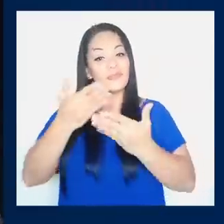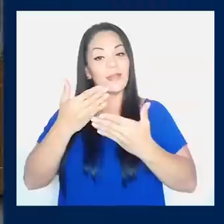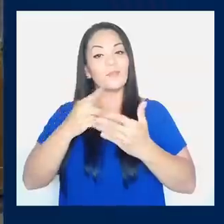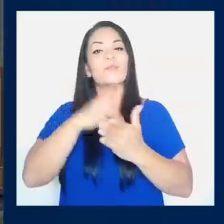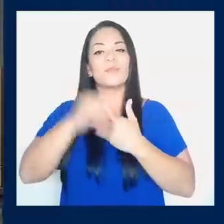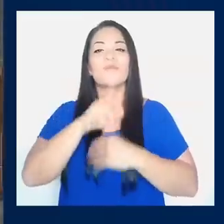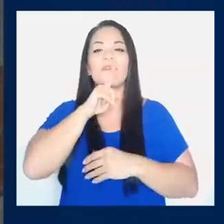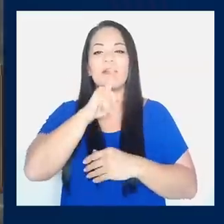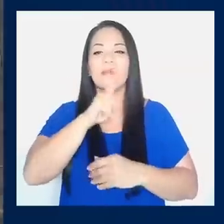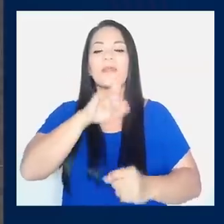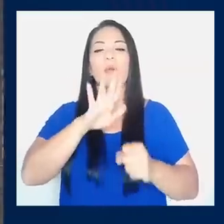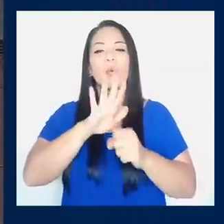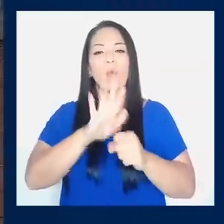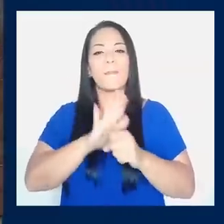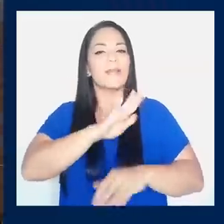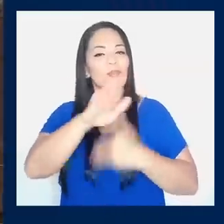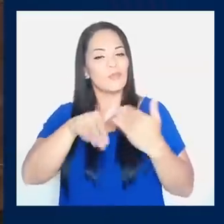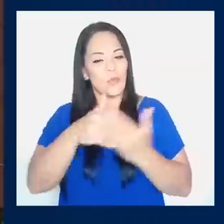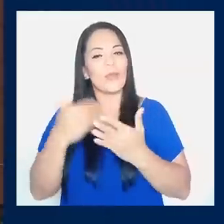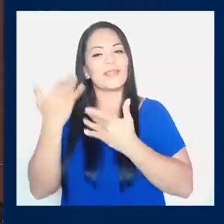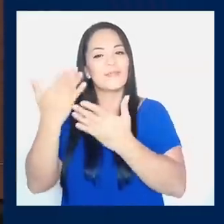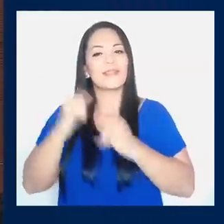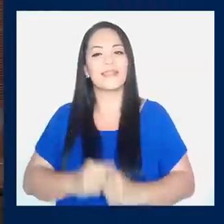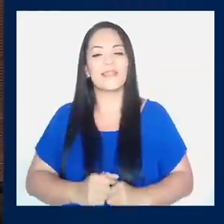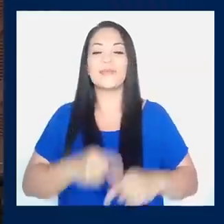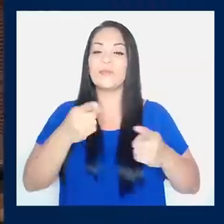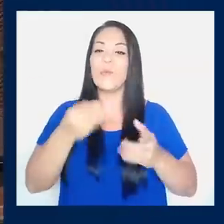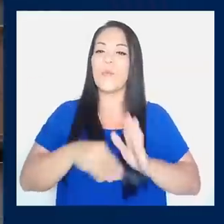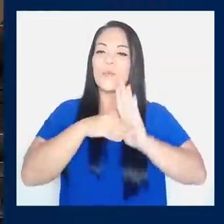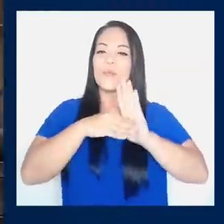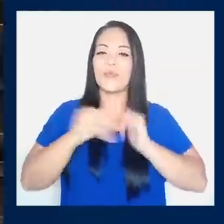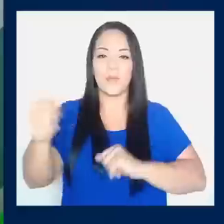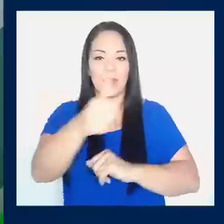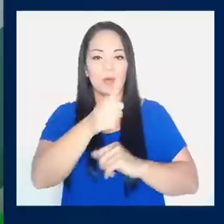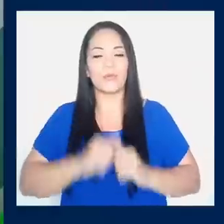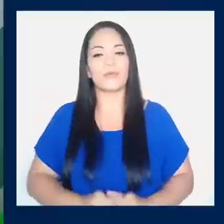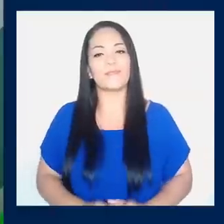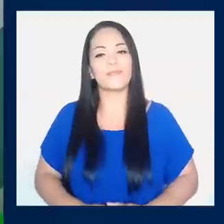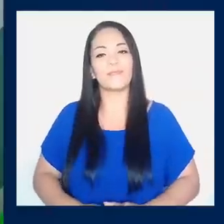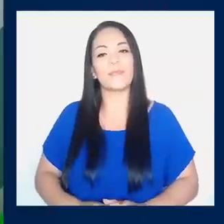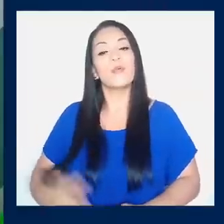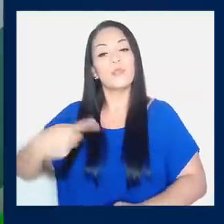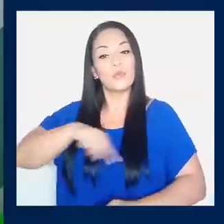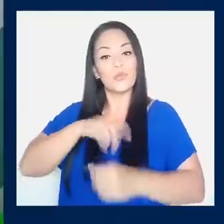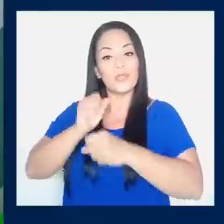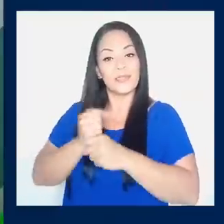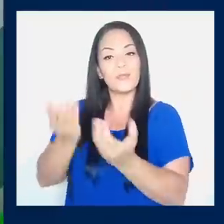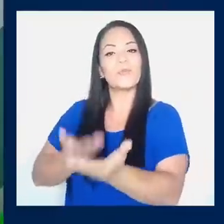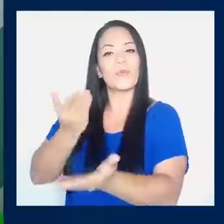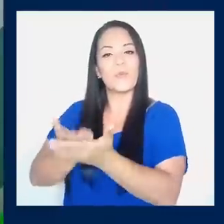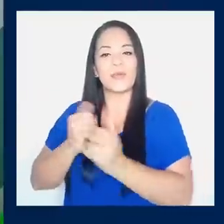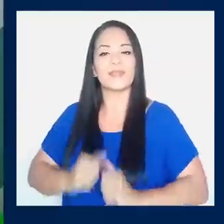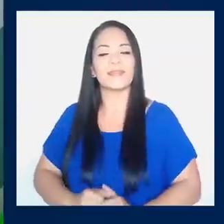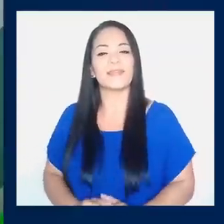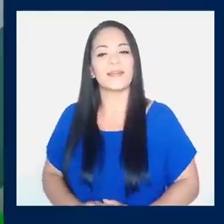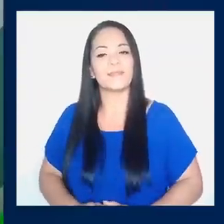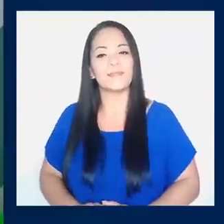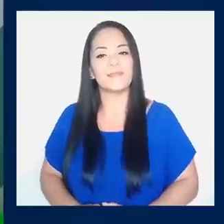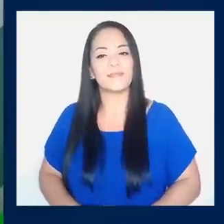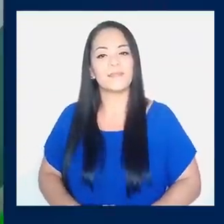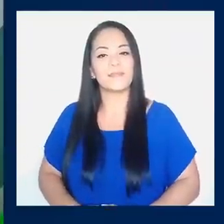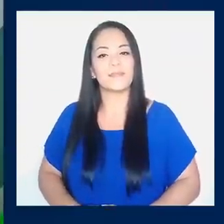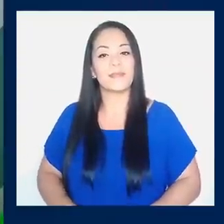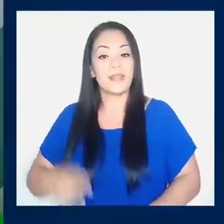que el proyecto realmente cumpla las expectativas y se convierta en un referente. En relación a la propuesta, solo puedo decir que